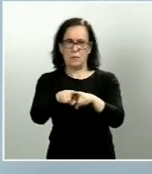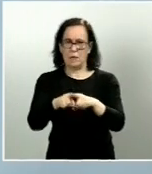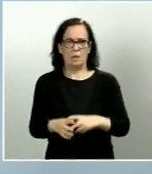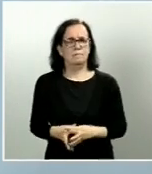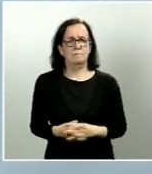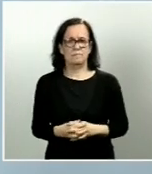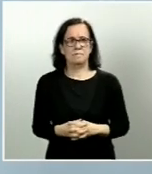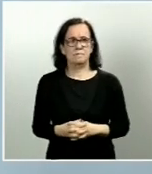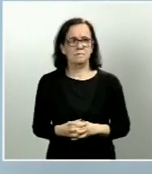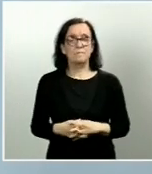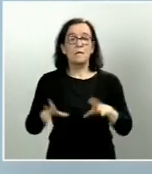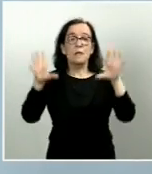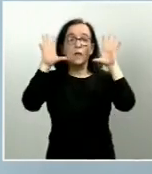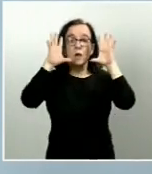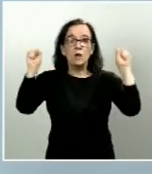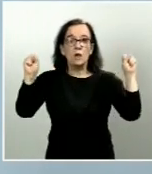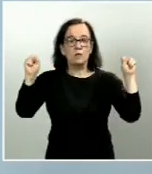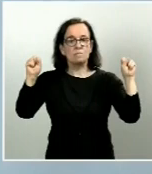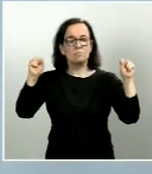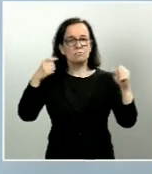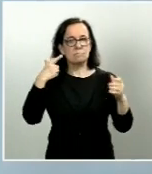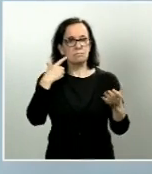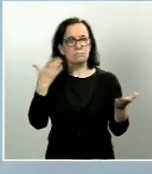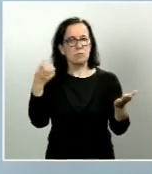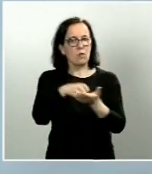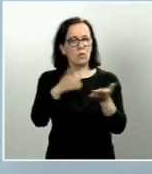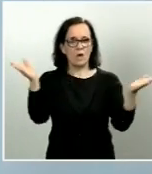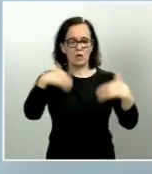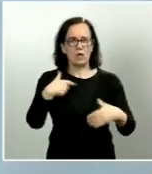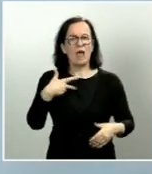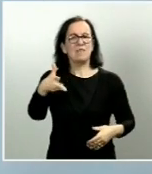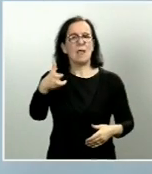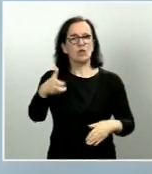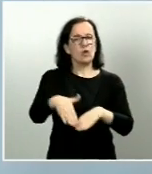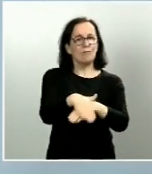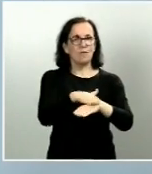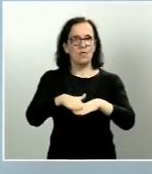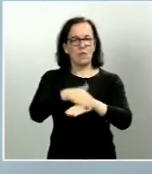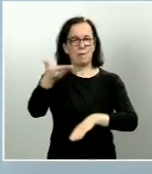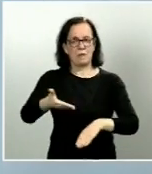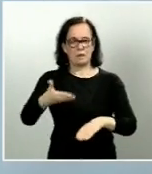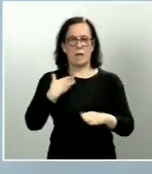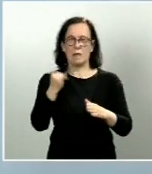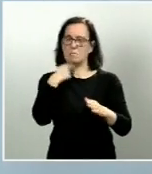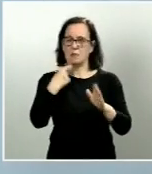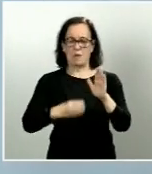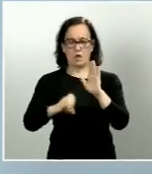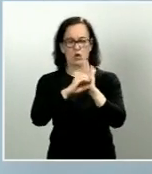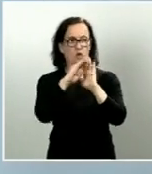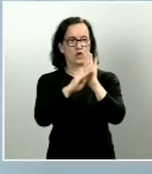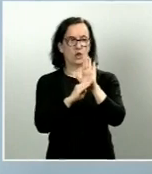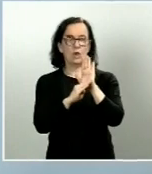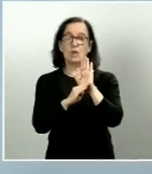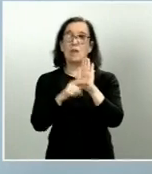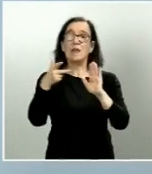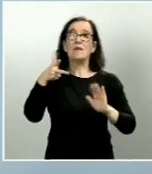La Guardia Civil es garante, sin ningún jero de dudas, de los derechos fundamentales que figuran en nuestra Constitución y entre esos derechos